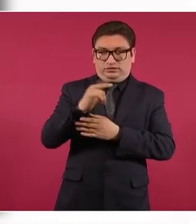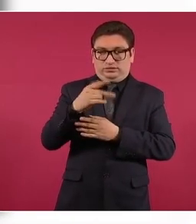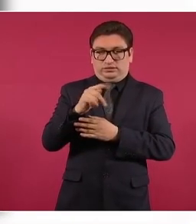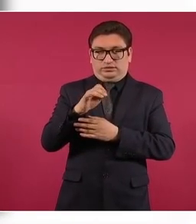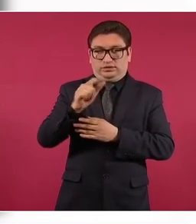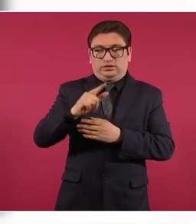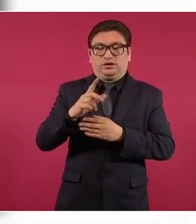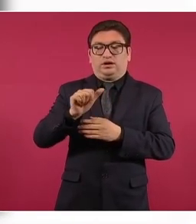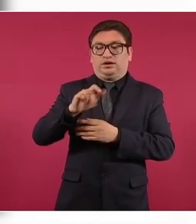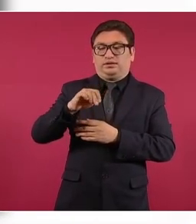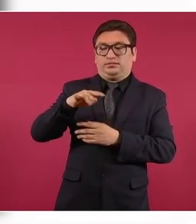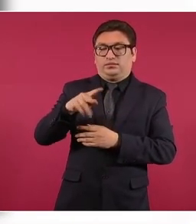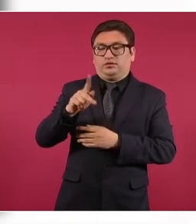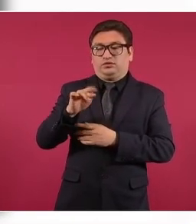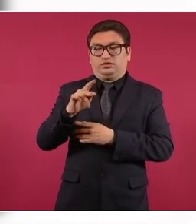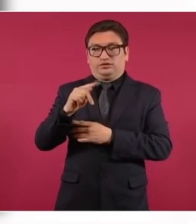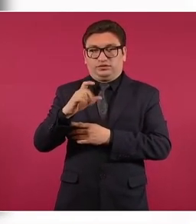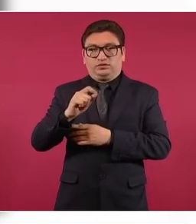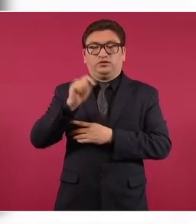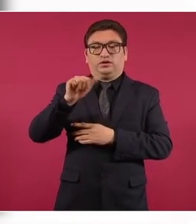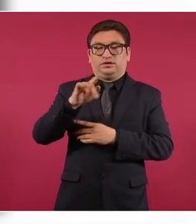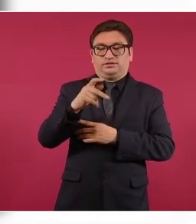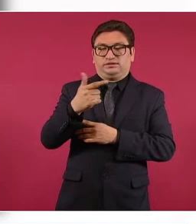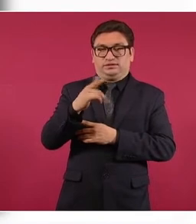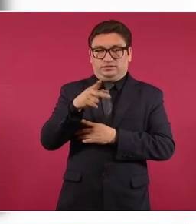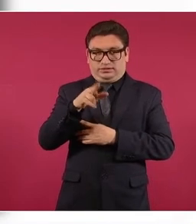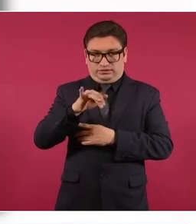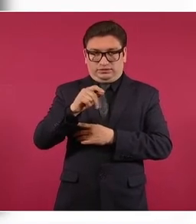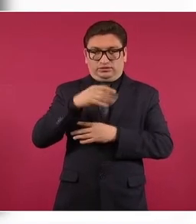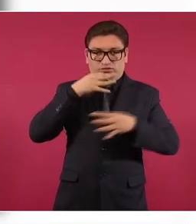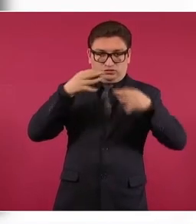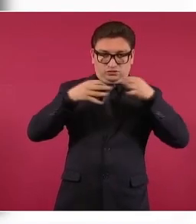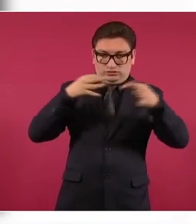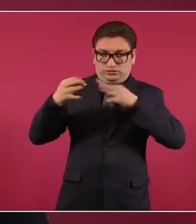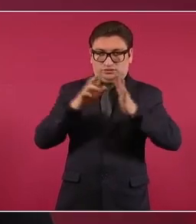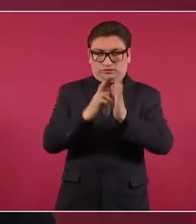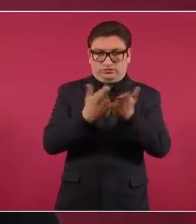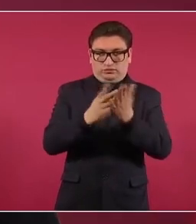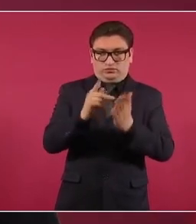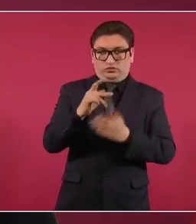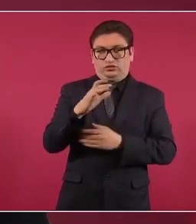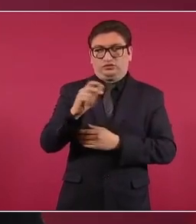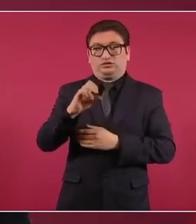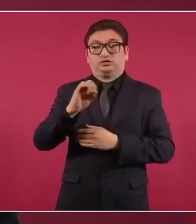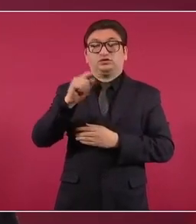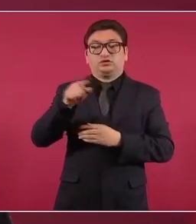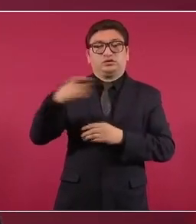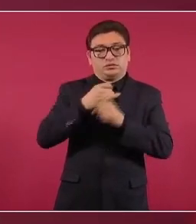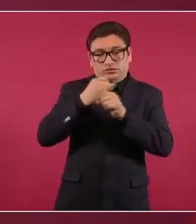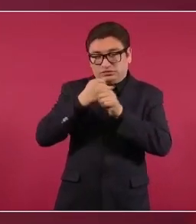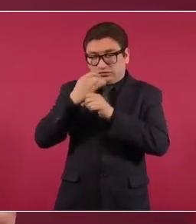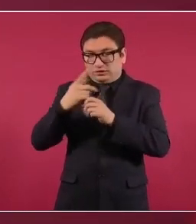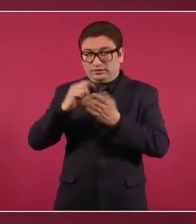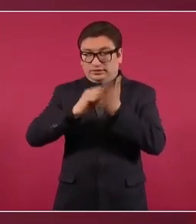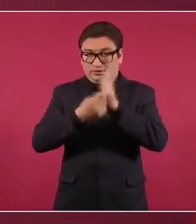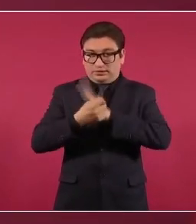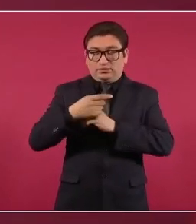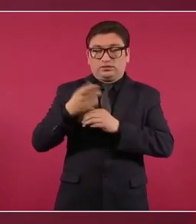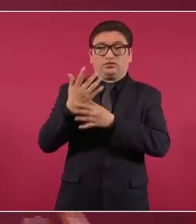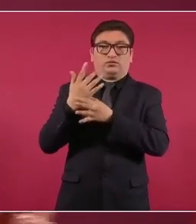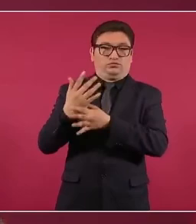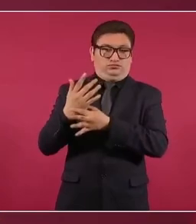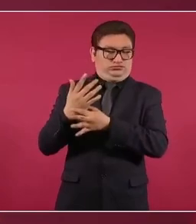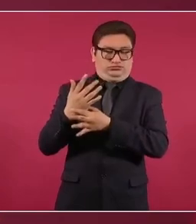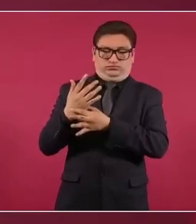Político, Aristegui Noticias y la revista Proceso. El análisis técnico forense no señala,